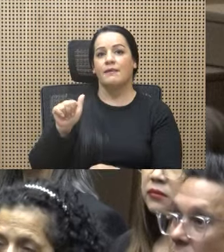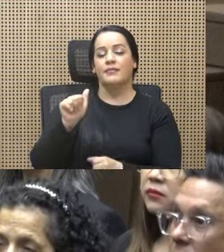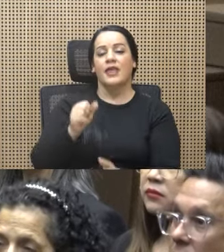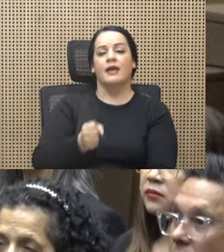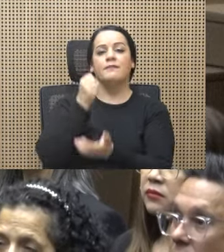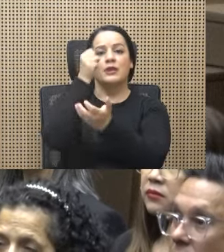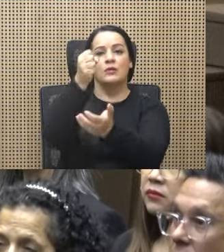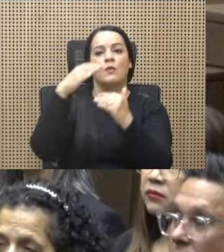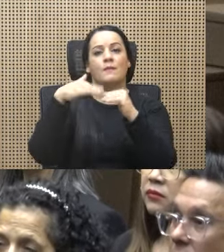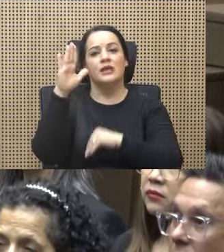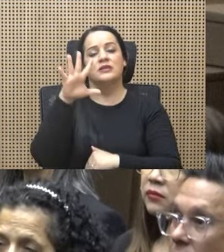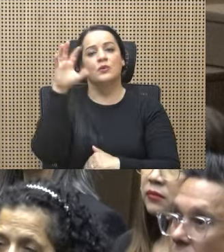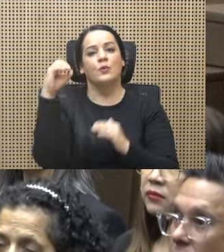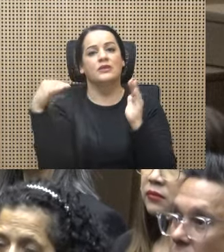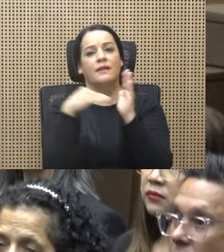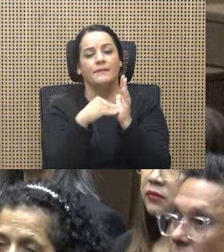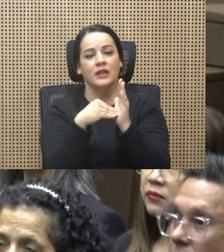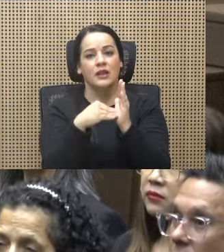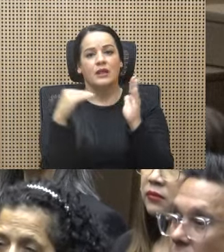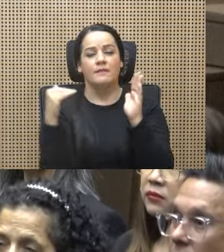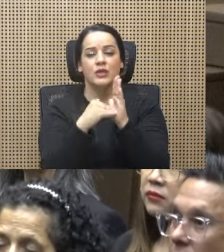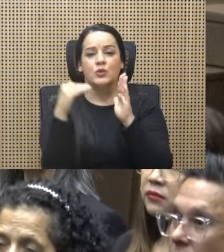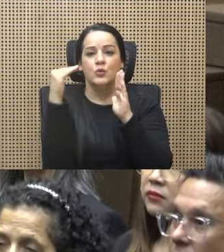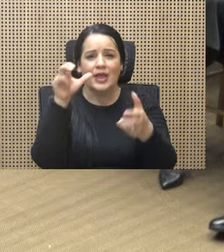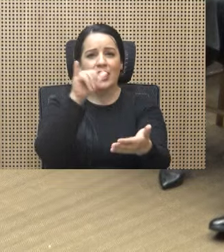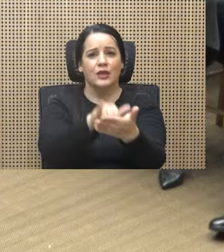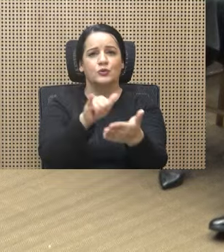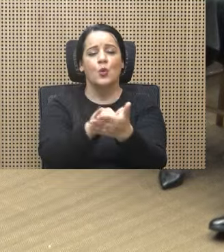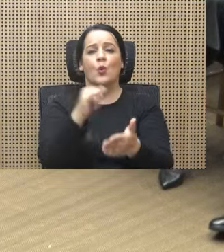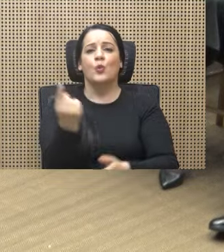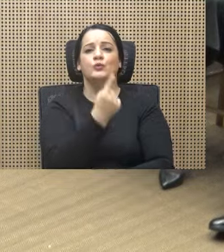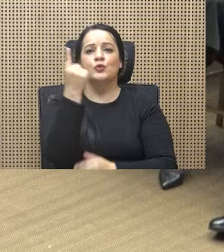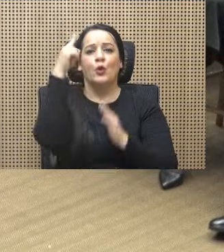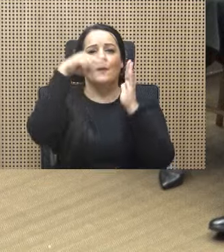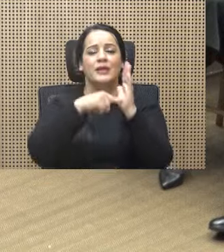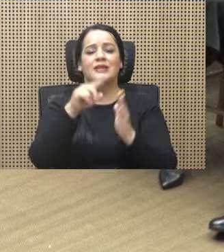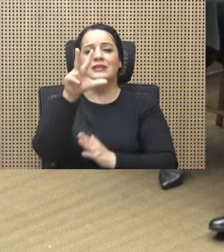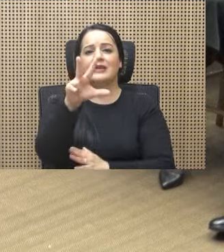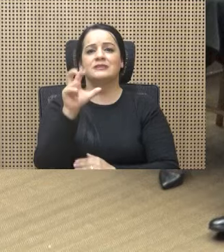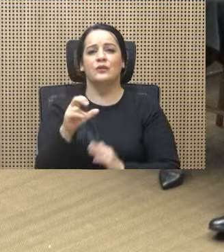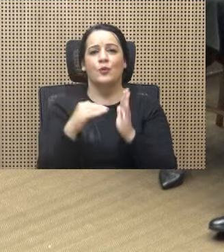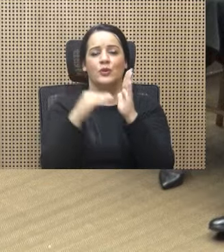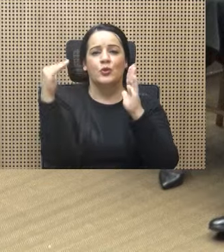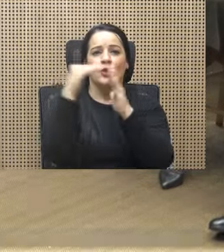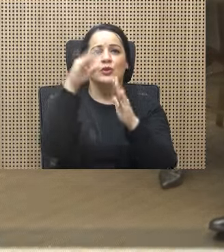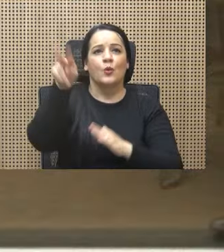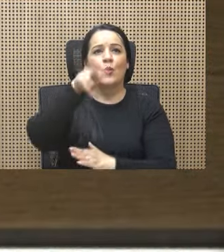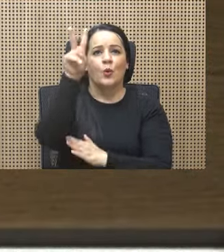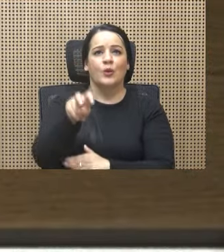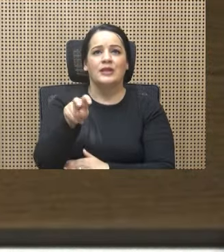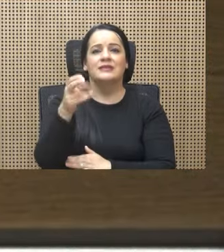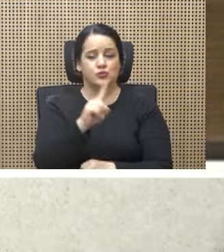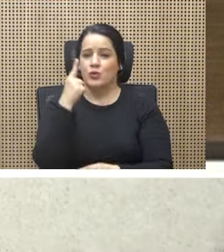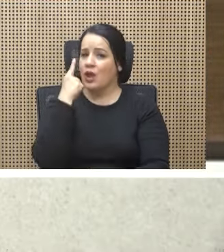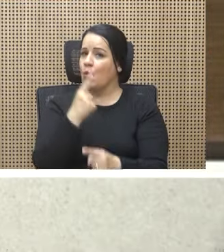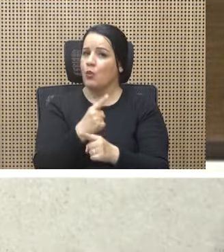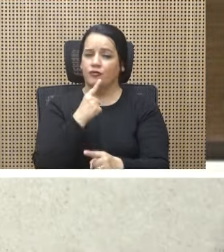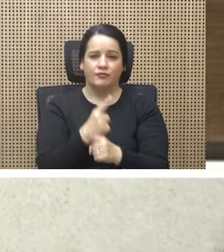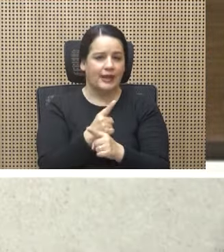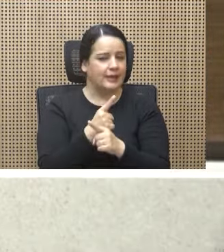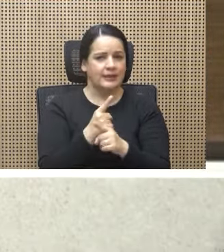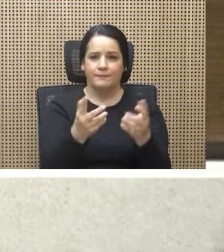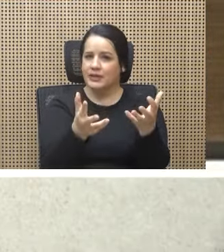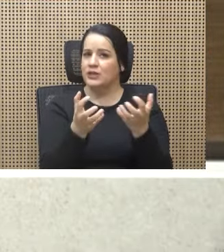Sánchez explicó que conoce muy bien la figura del referéndum, pues negoció de forma exitosa con la Asamblea Legislativa la